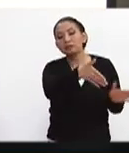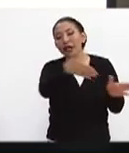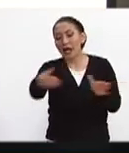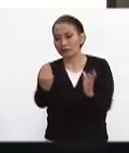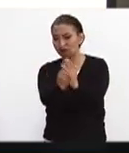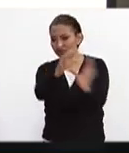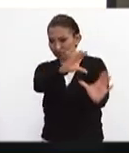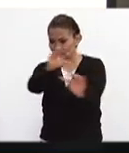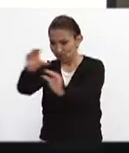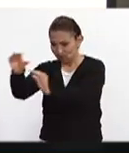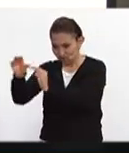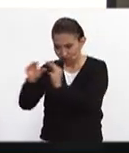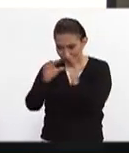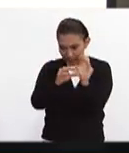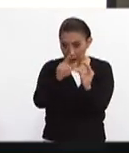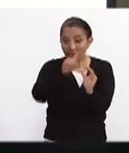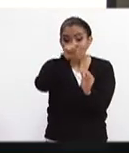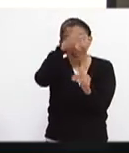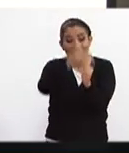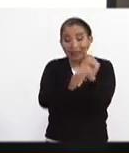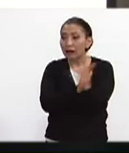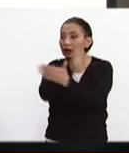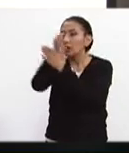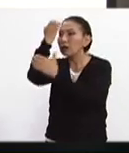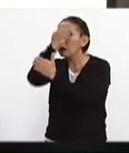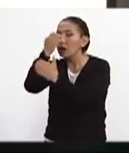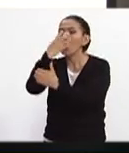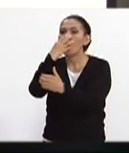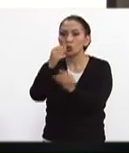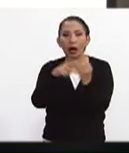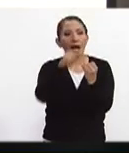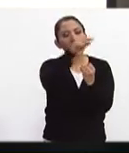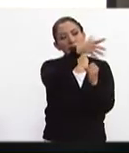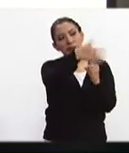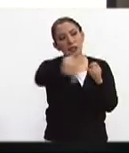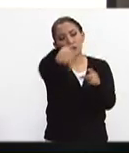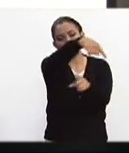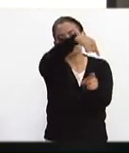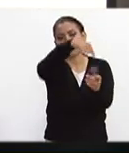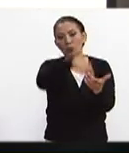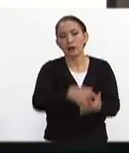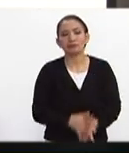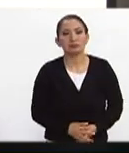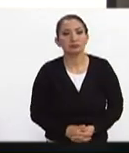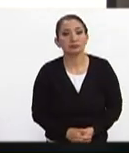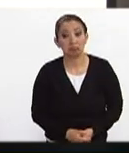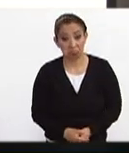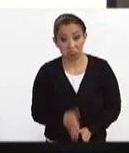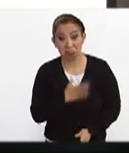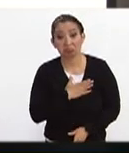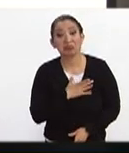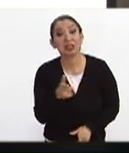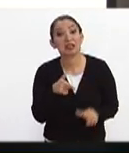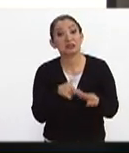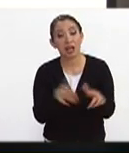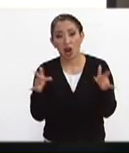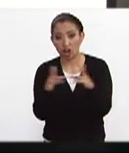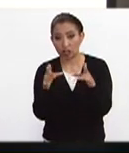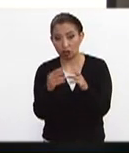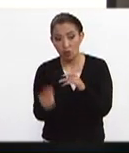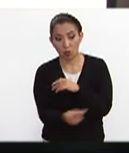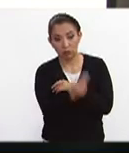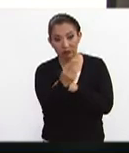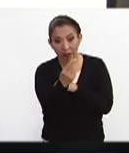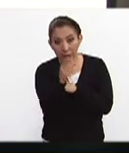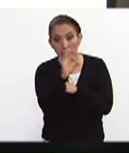ya van a hacer la evaluación de la zona de Coyoacán y alrededores que sería muy bueno que se mantengan en contacto con